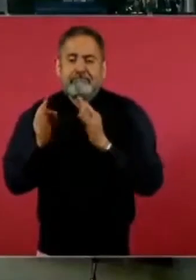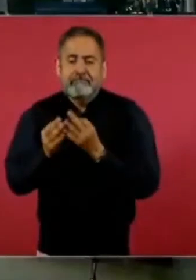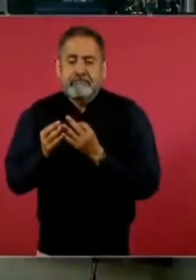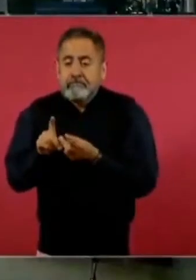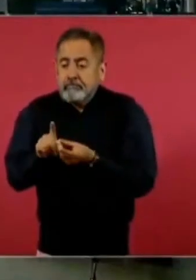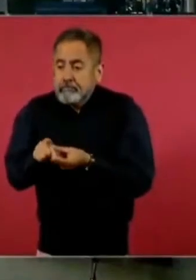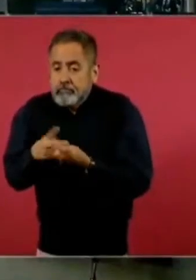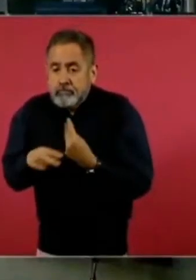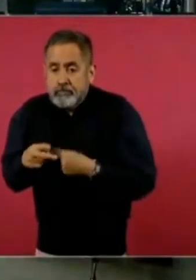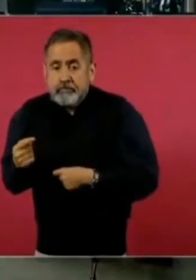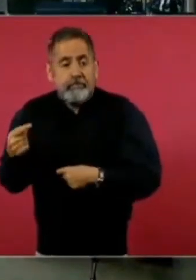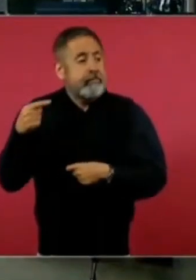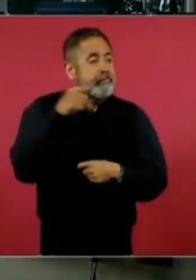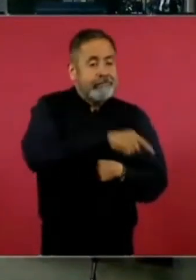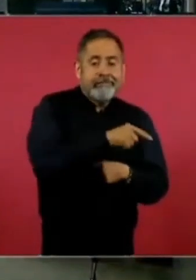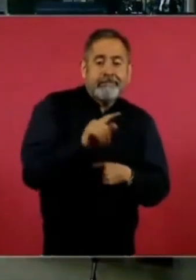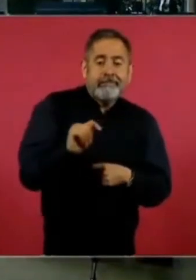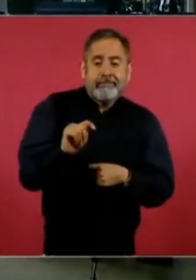los Tuxelas.